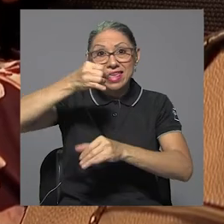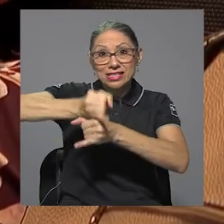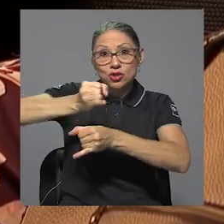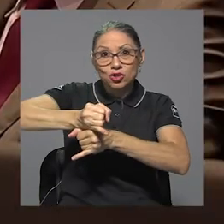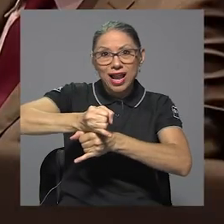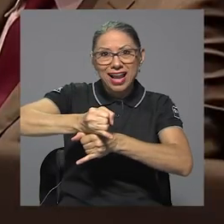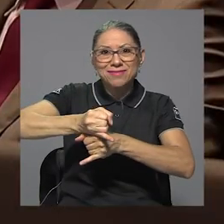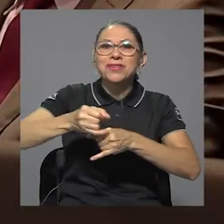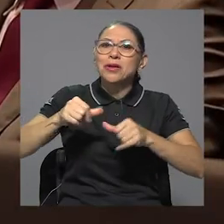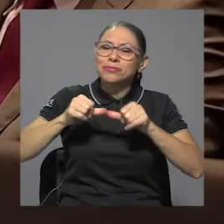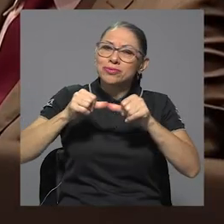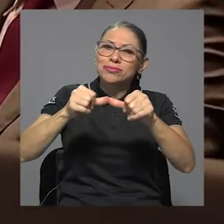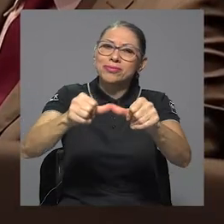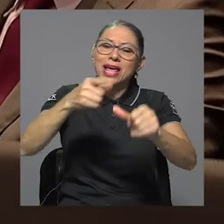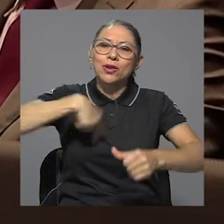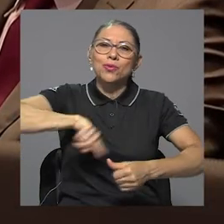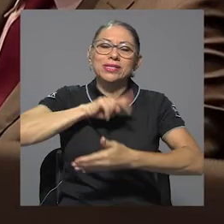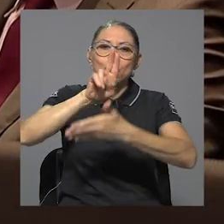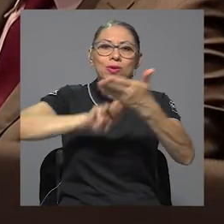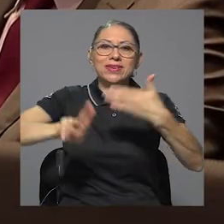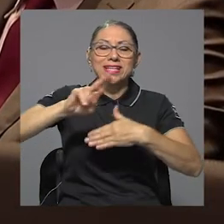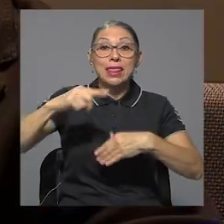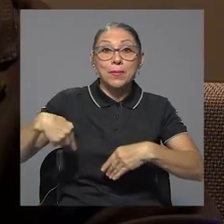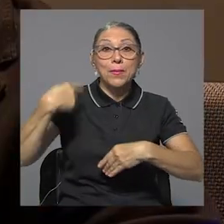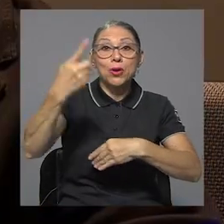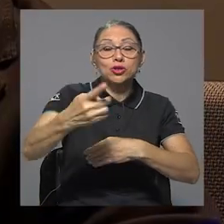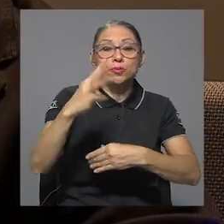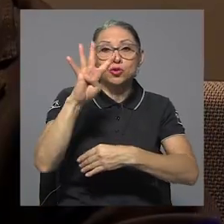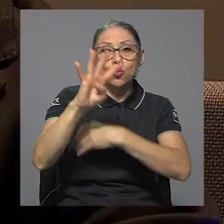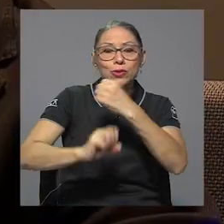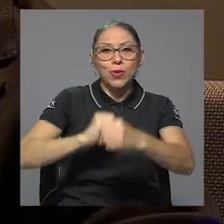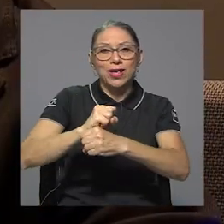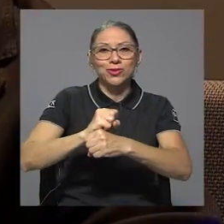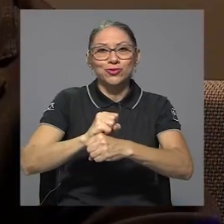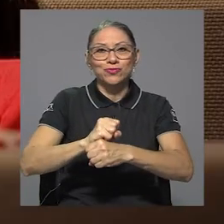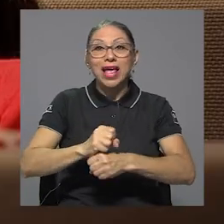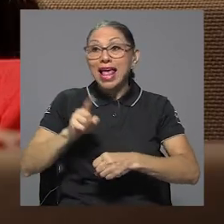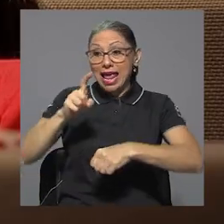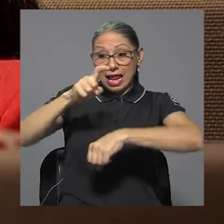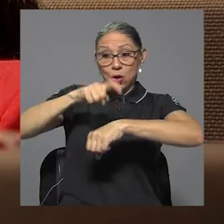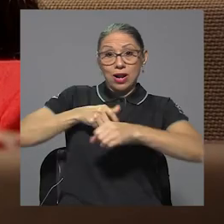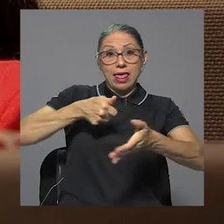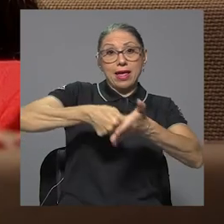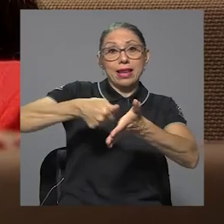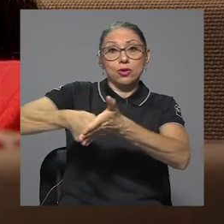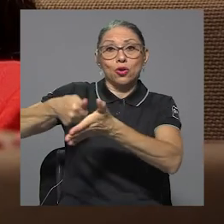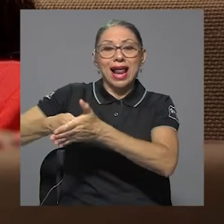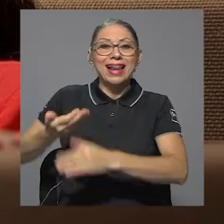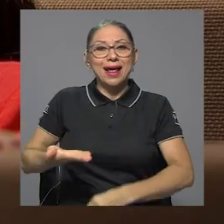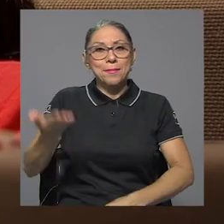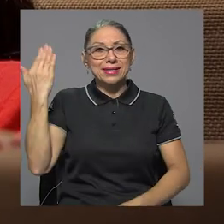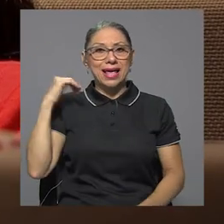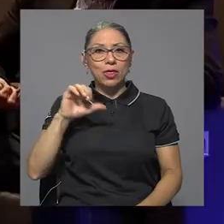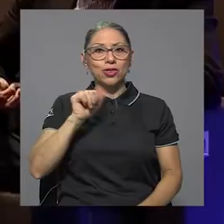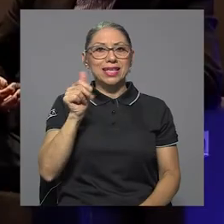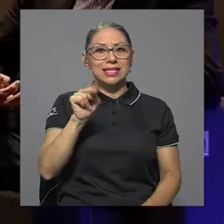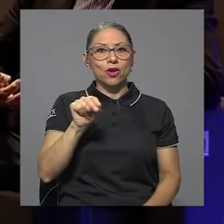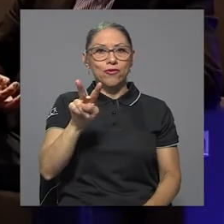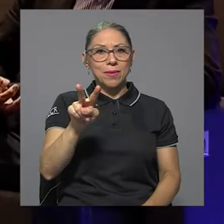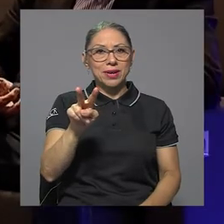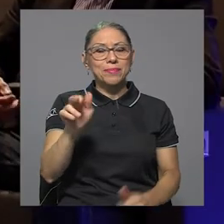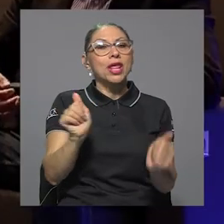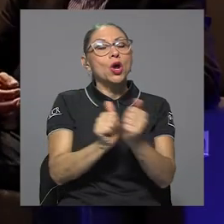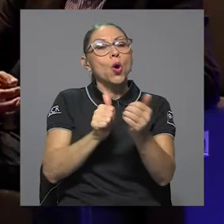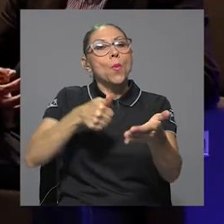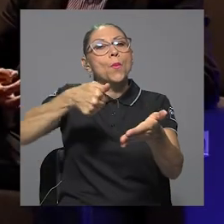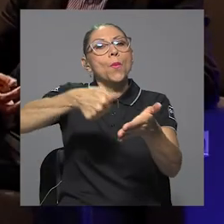universidad por los próximos cuatro años. La jornada electoral se desarrolló el pasado 10 de noviembre mediante